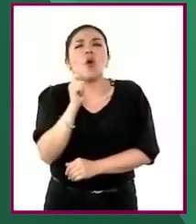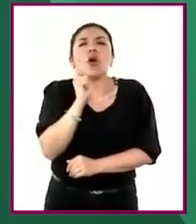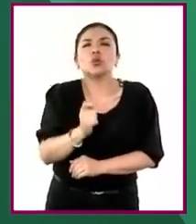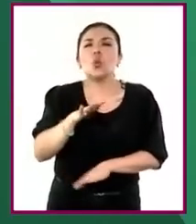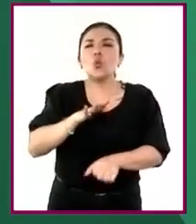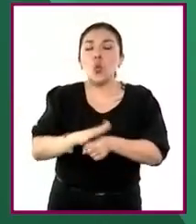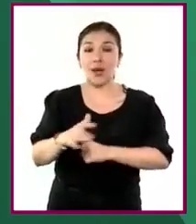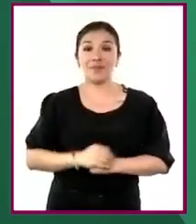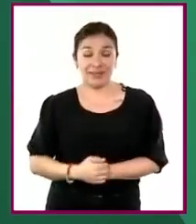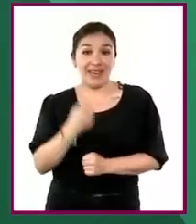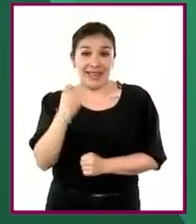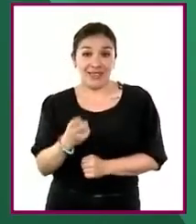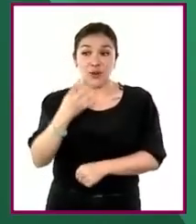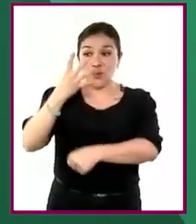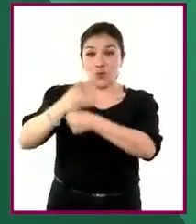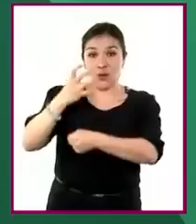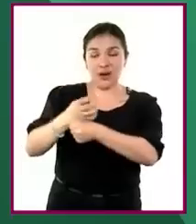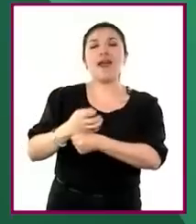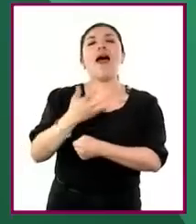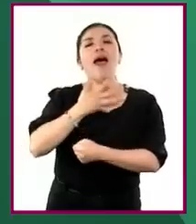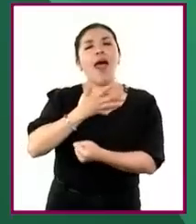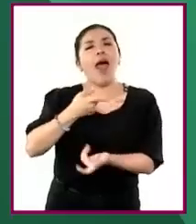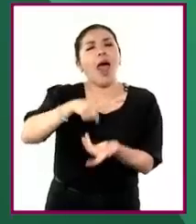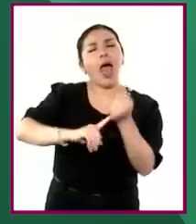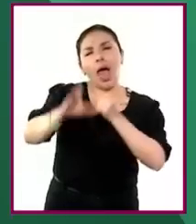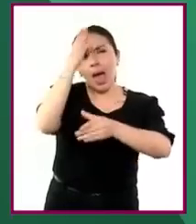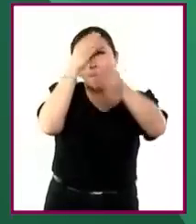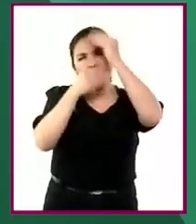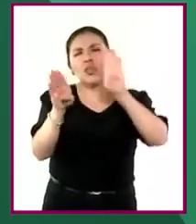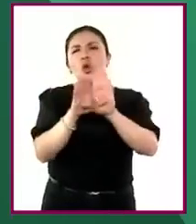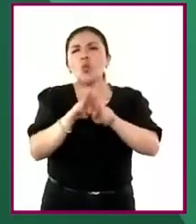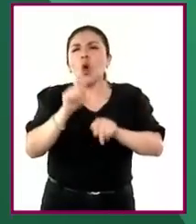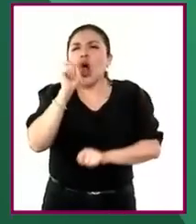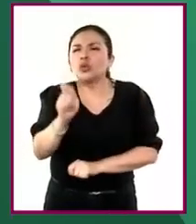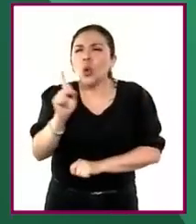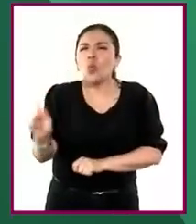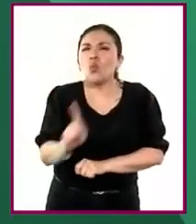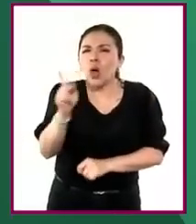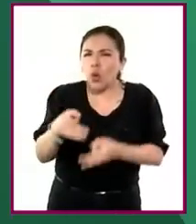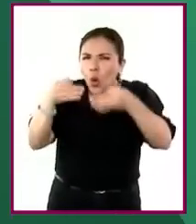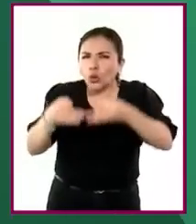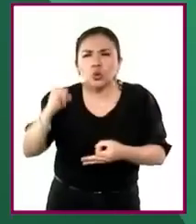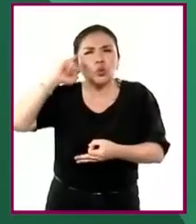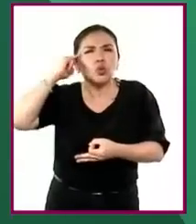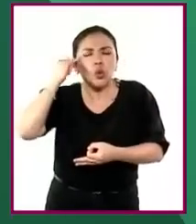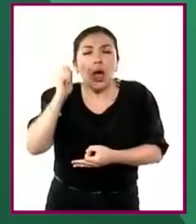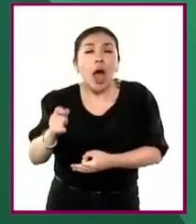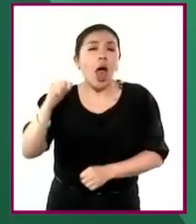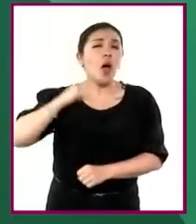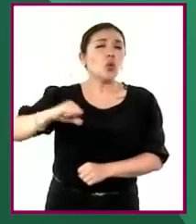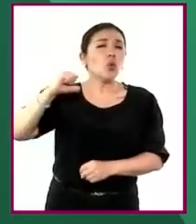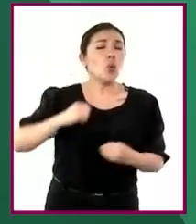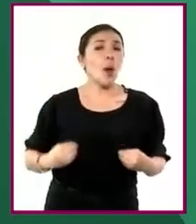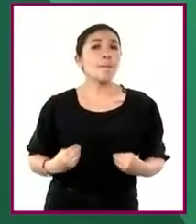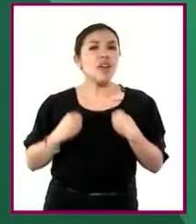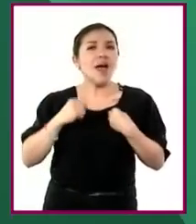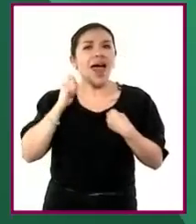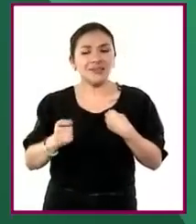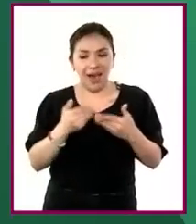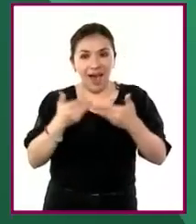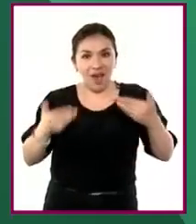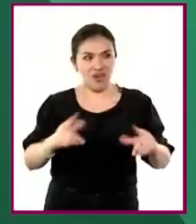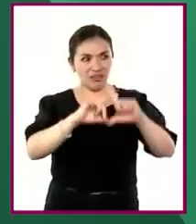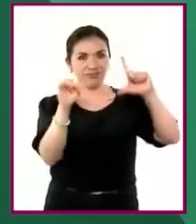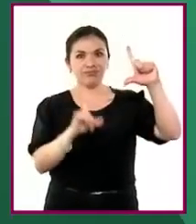Asimismo, en esta fase 4 aprenderán acerca de los pueblos originarios, que habitaban lo que hoy es el